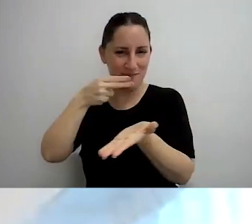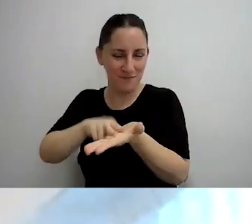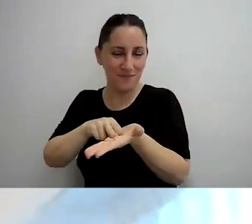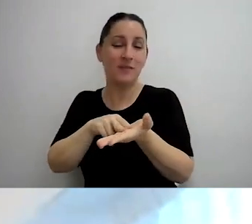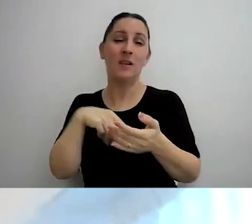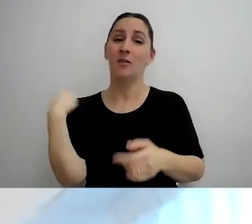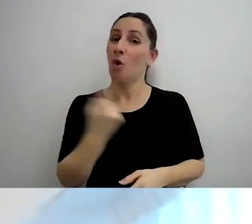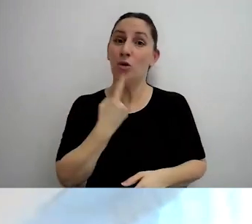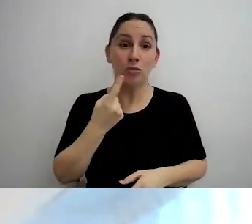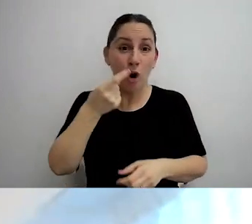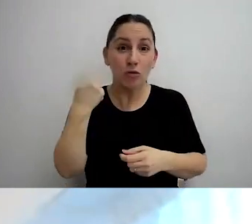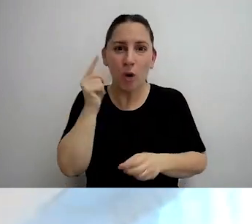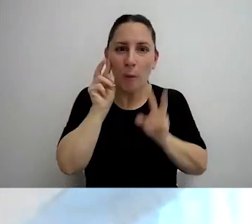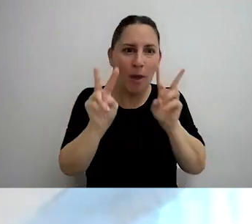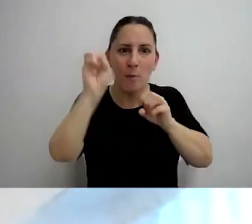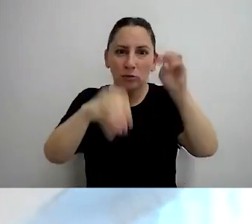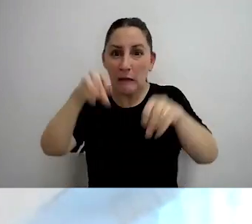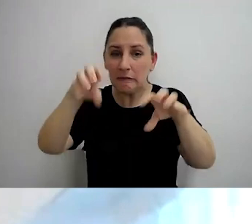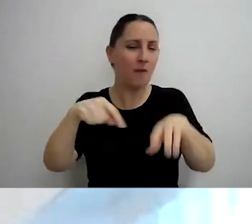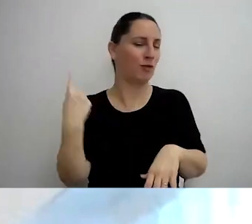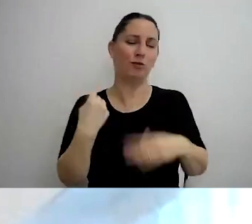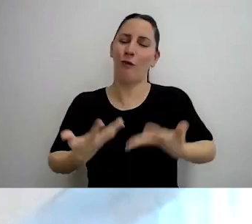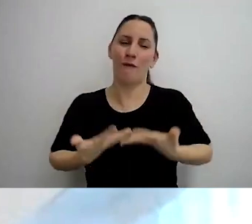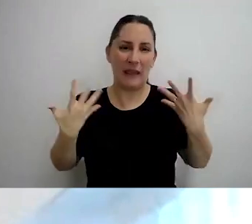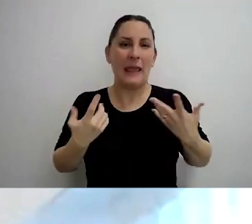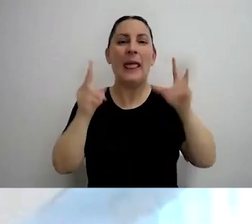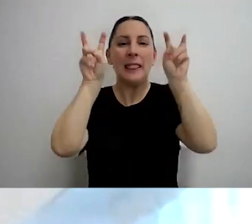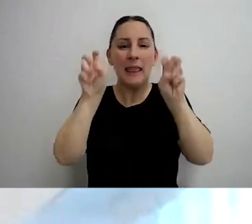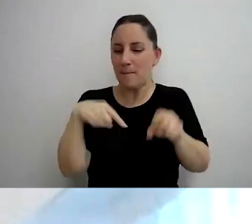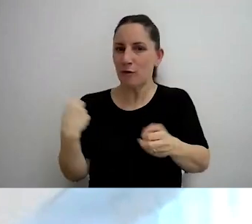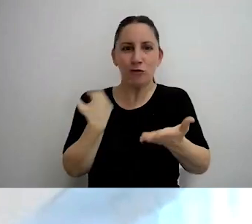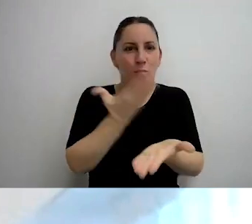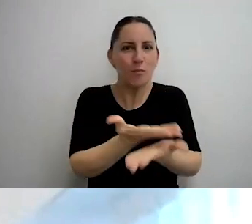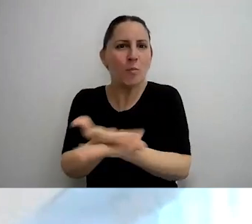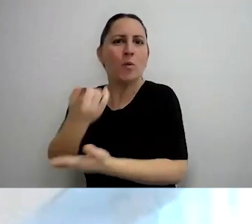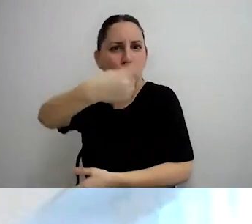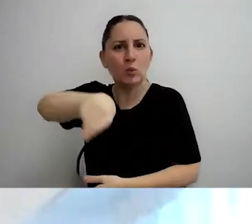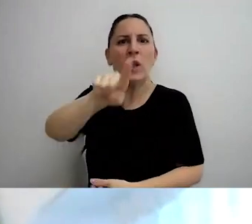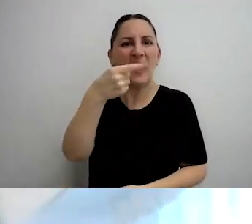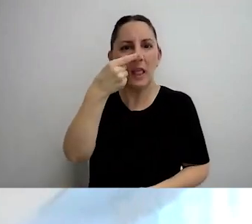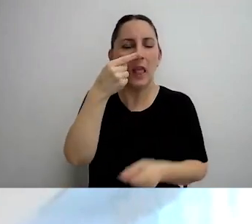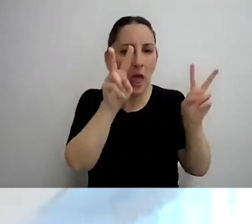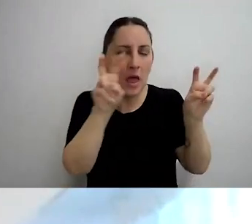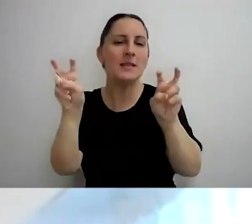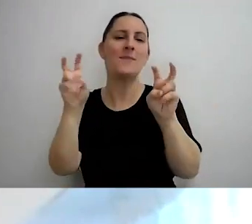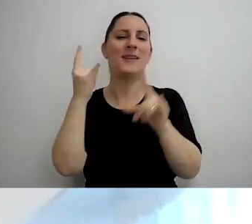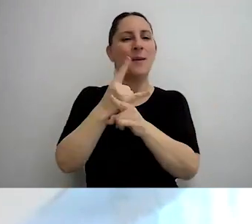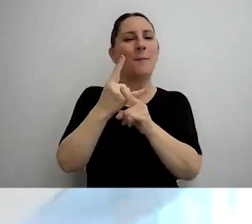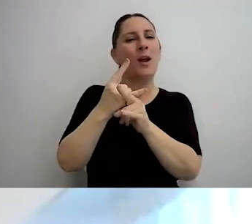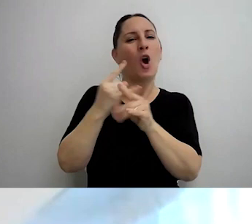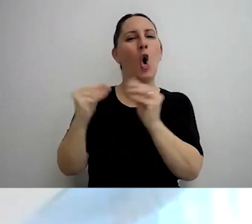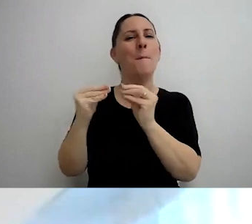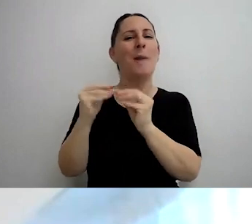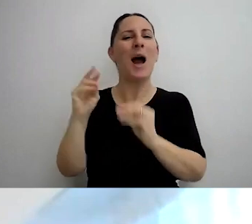obviamente, que nos acompañen, que les interesen las temáticas que les proponemos. Como siempre, tenemos a nuestra compañera Cristina Mancilla, que